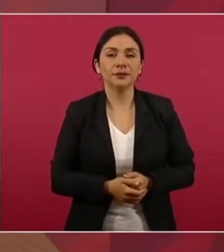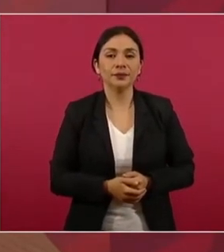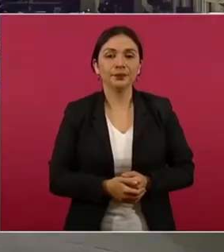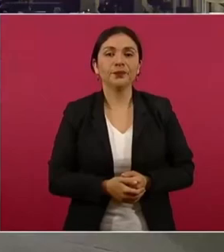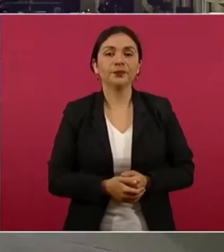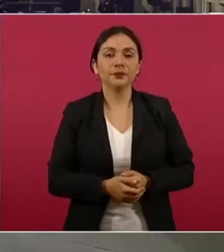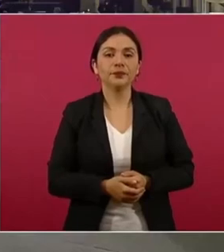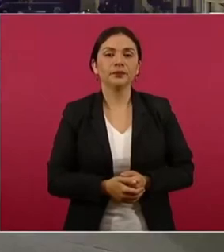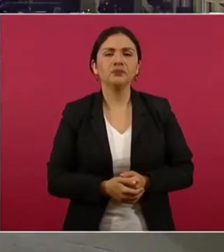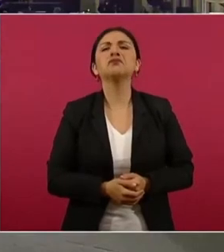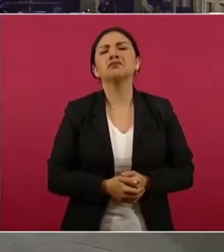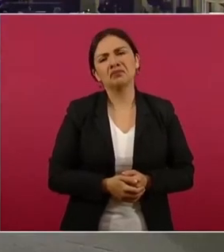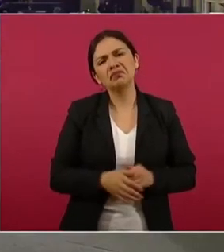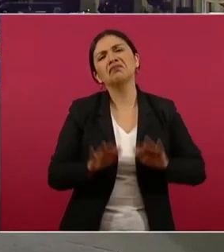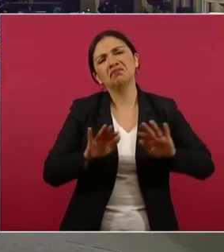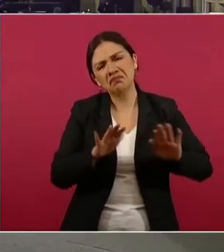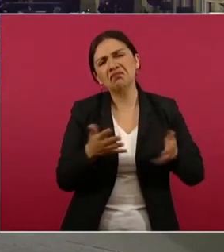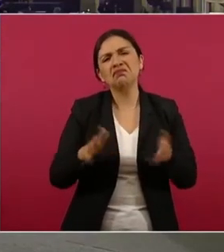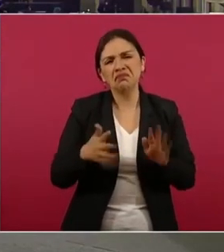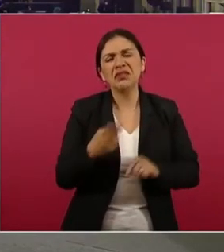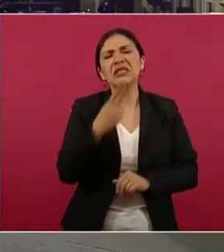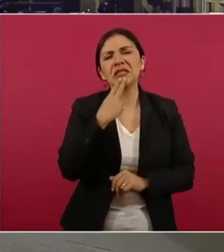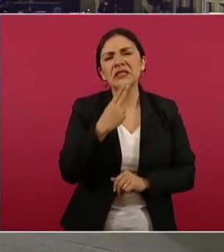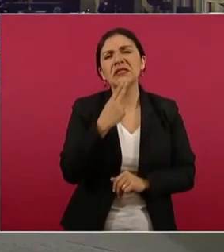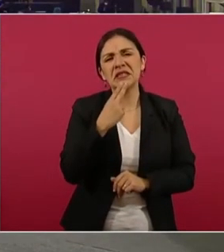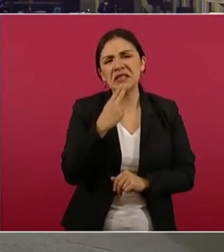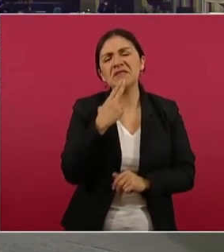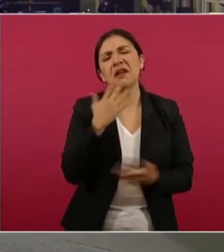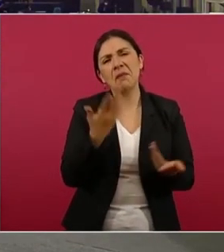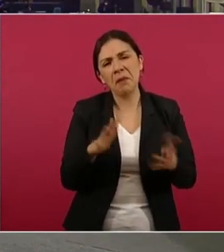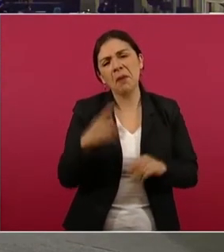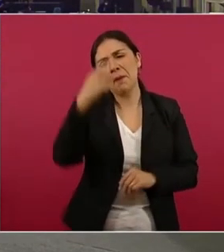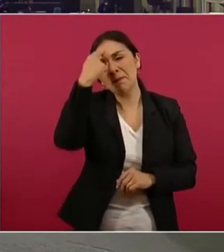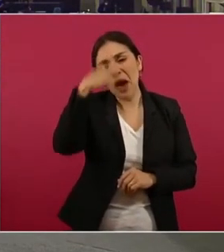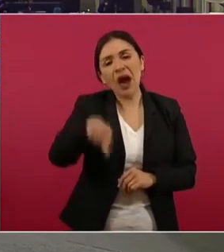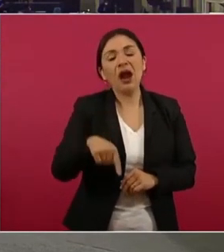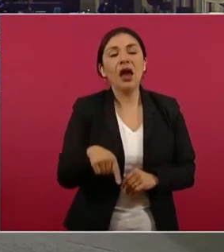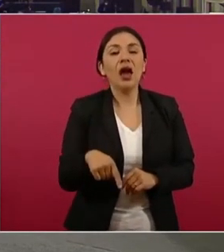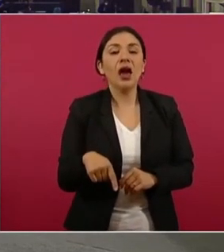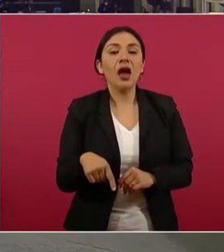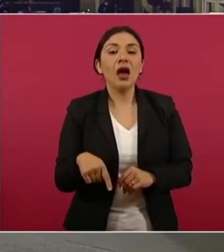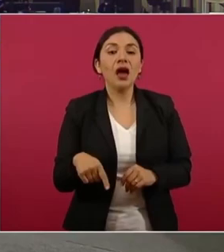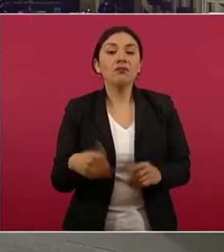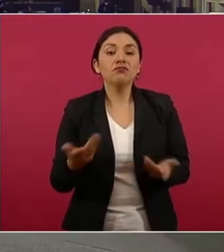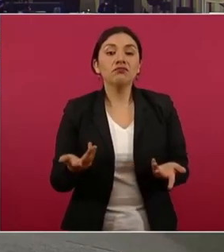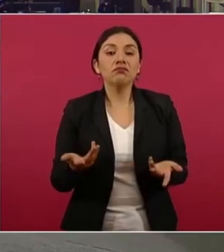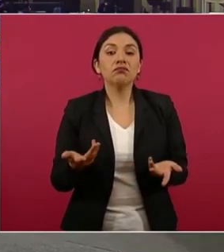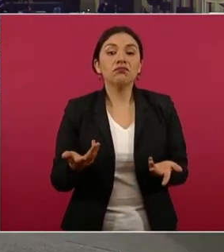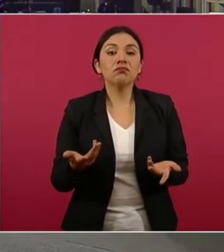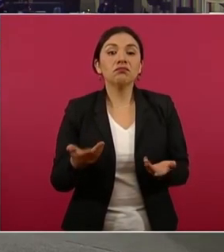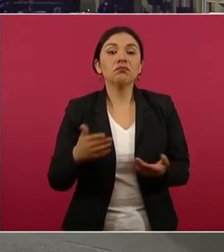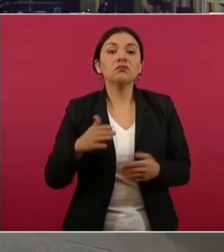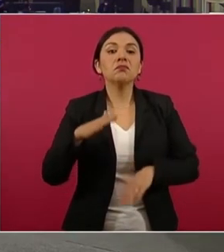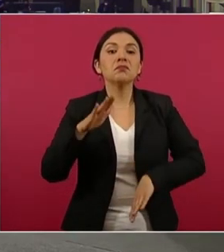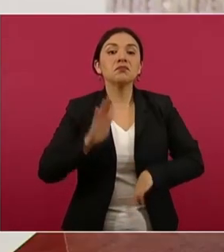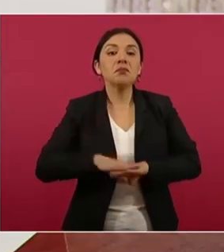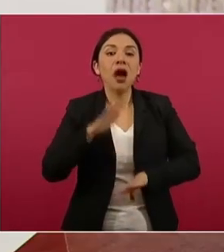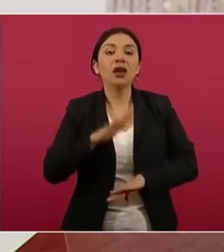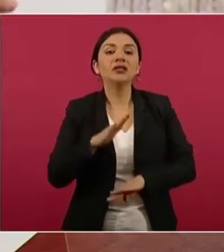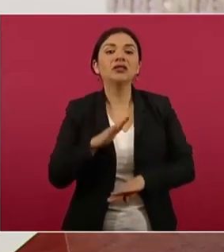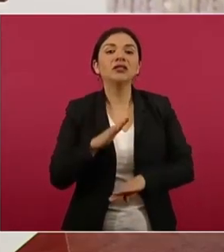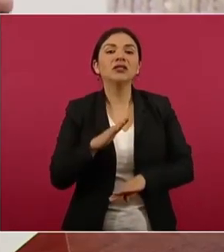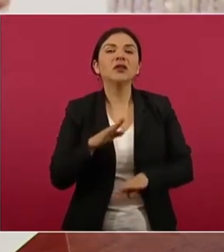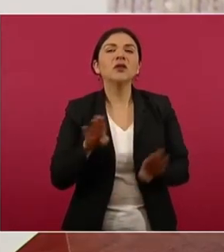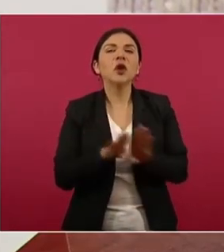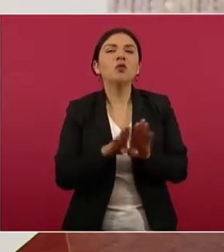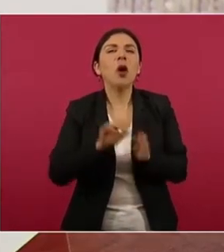Sí, ayudó a que se aceptara, se